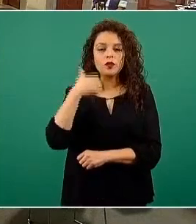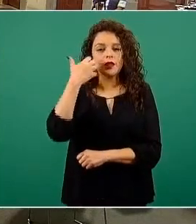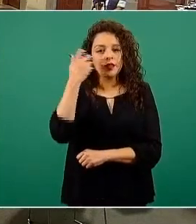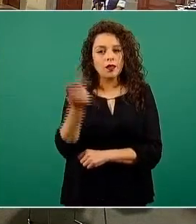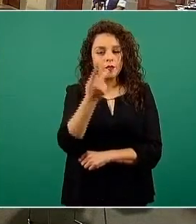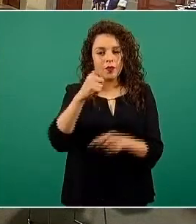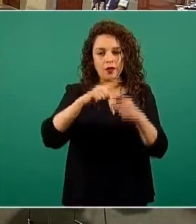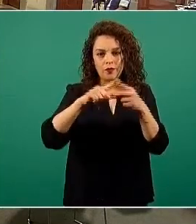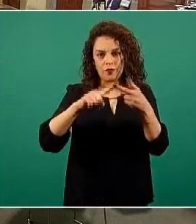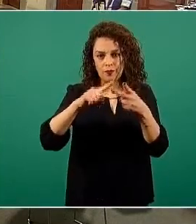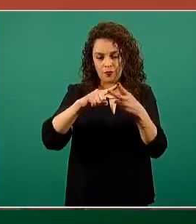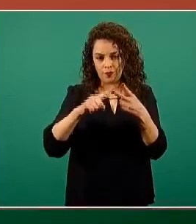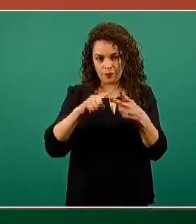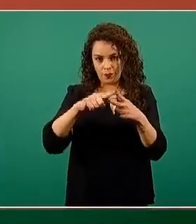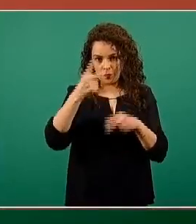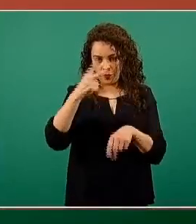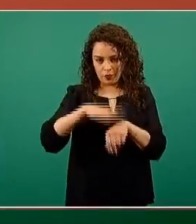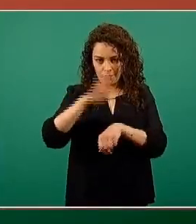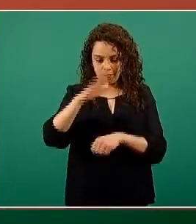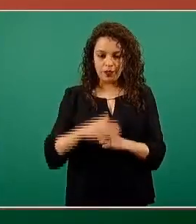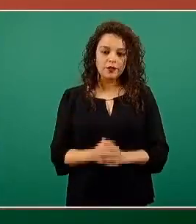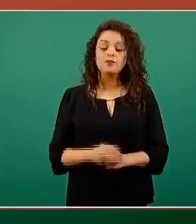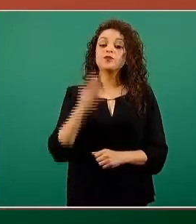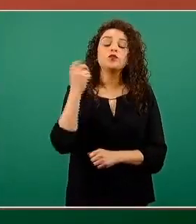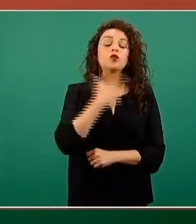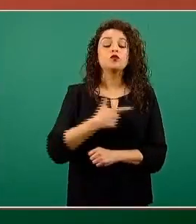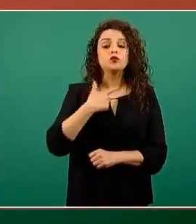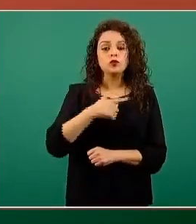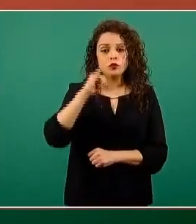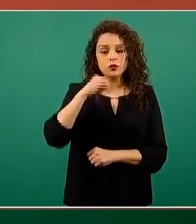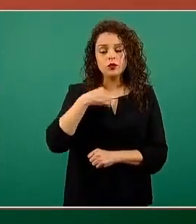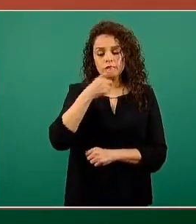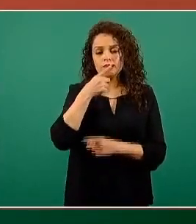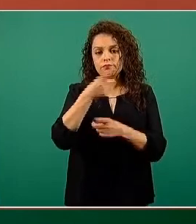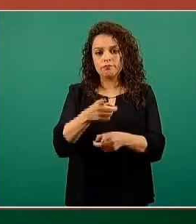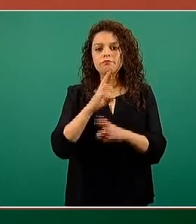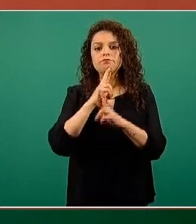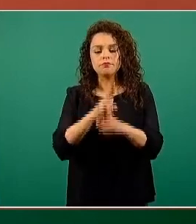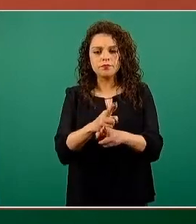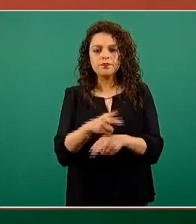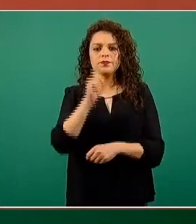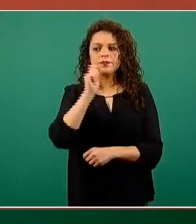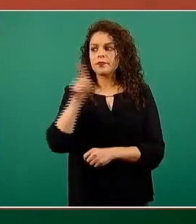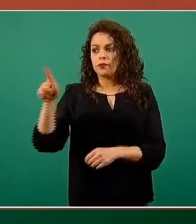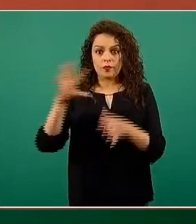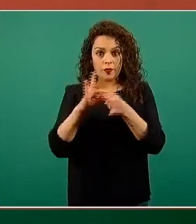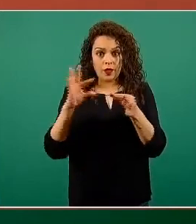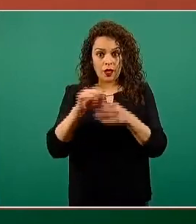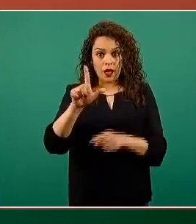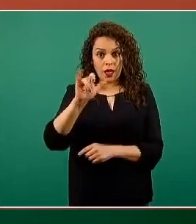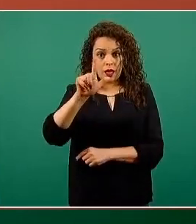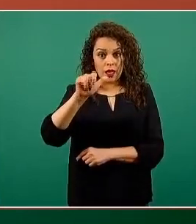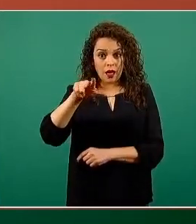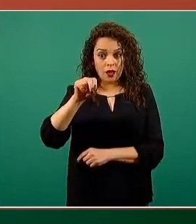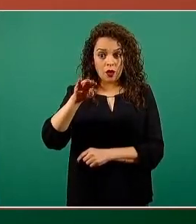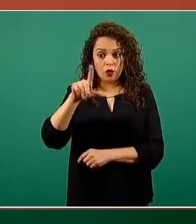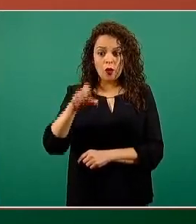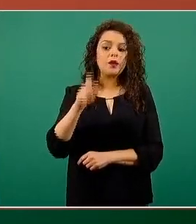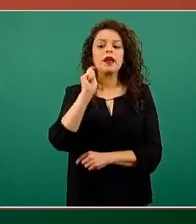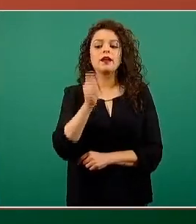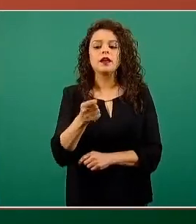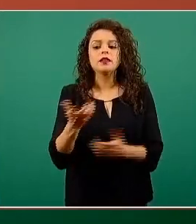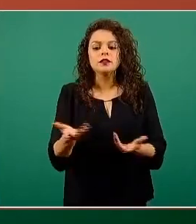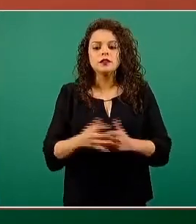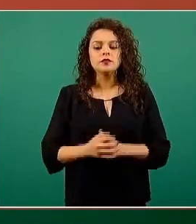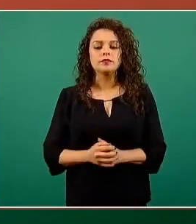Con mucho gusto. Para conocimiento de todas y todos, lo que relata Liliana Noble, de Pulso Saludable, es la situación